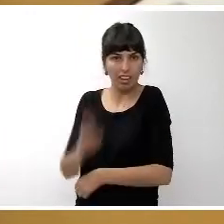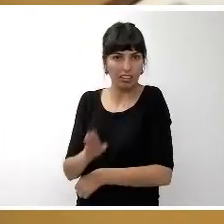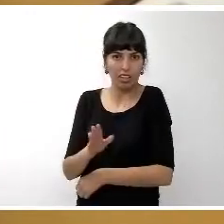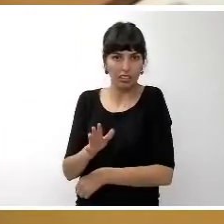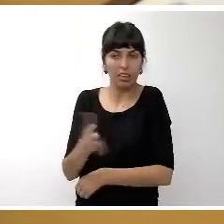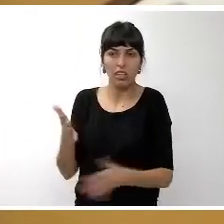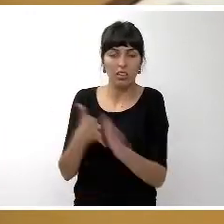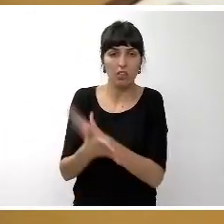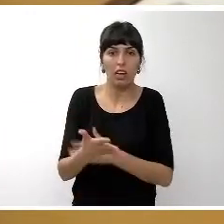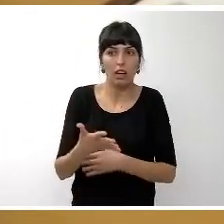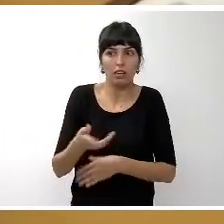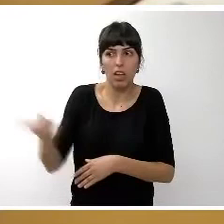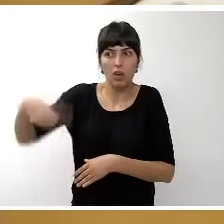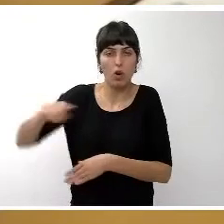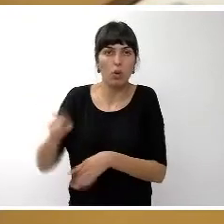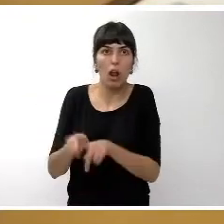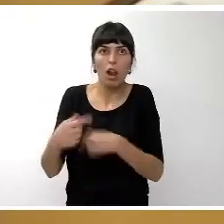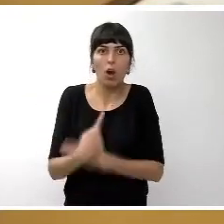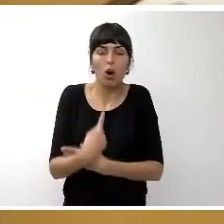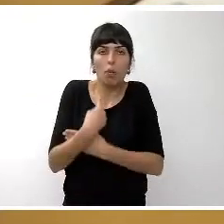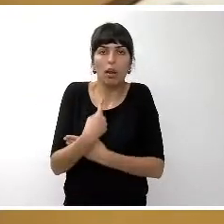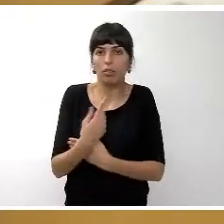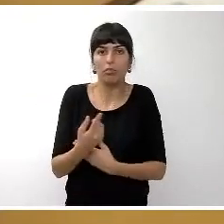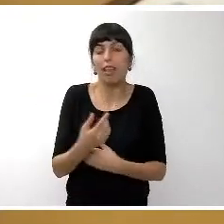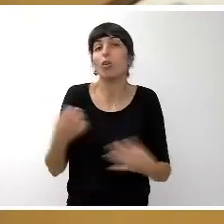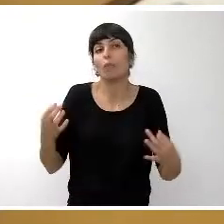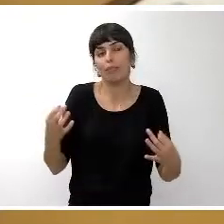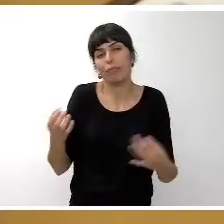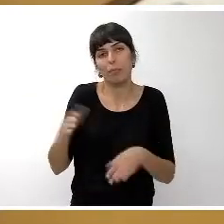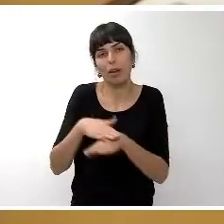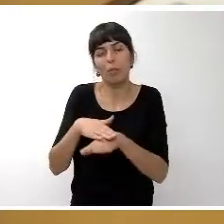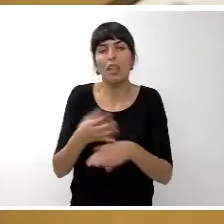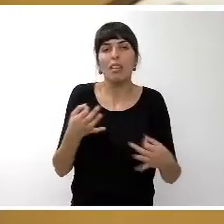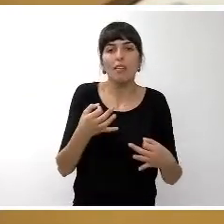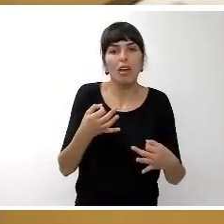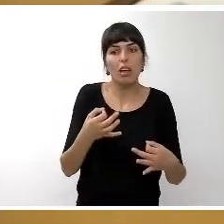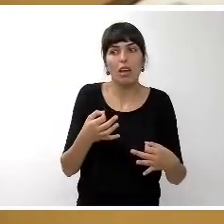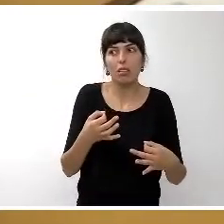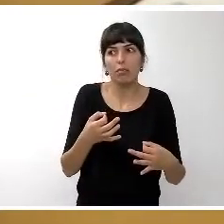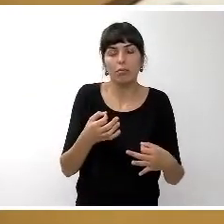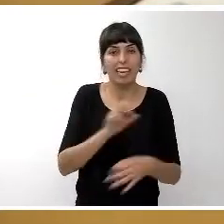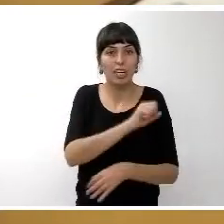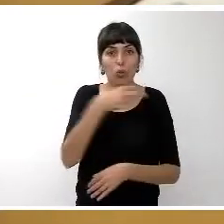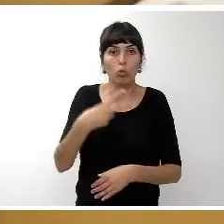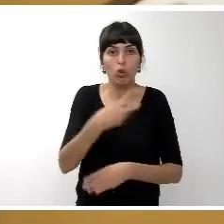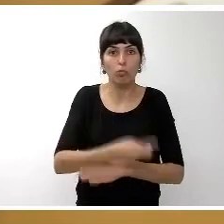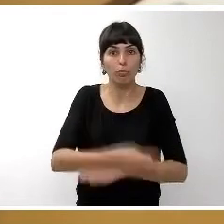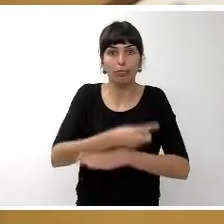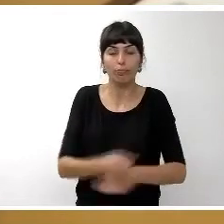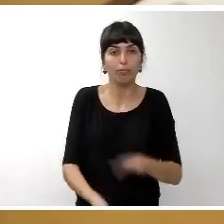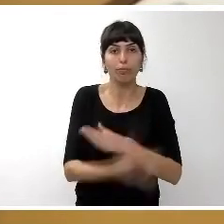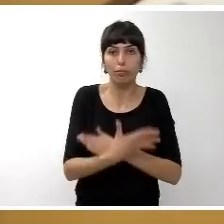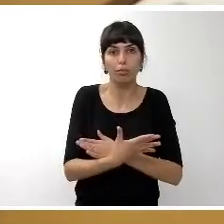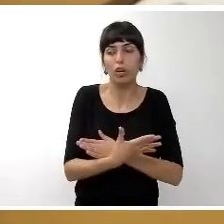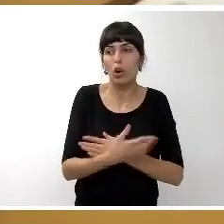de forma obligada una resolución que lleve a prorrogar el presupuesto del ejercicio